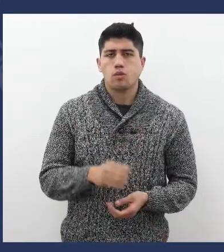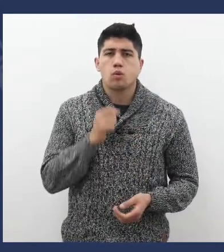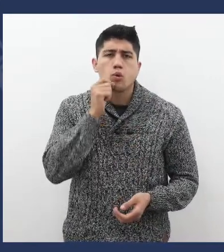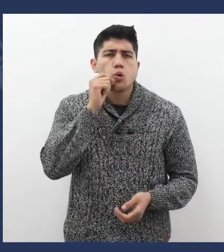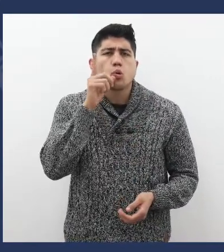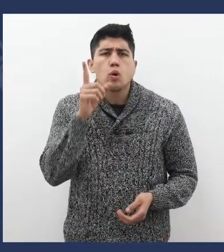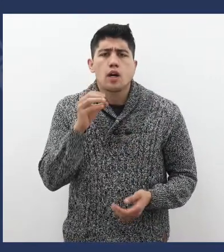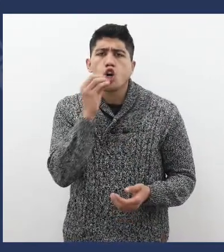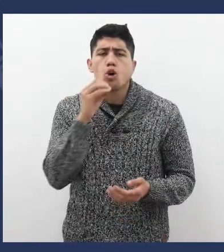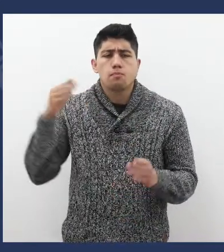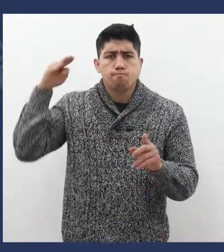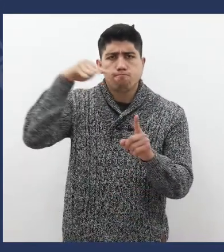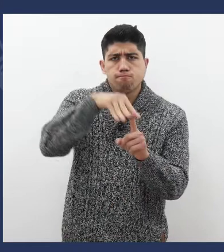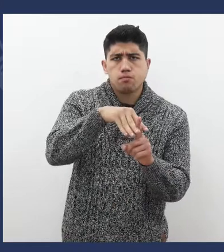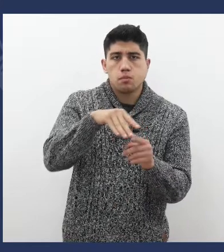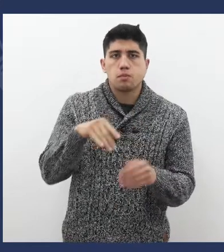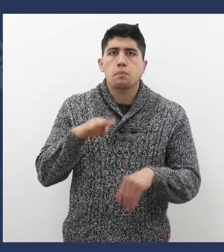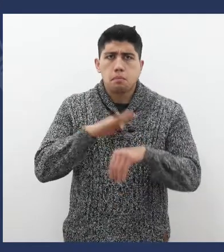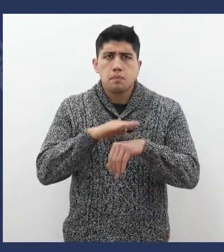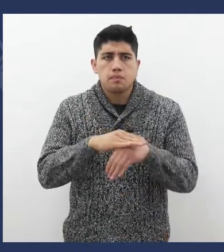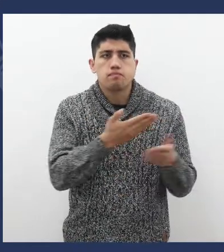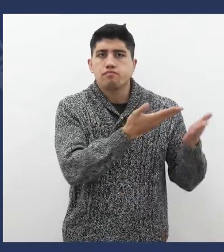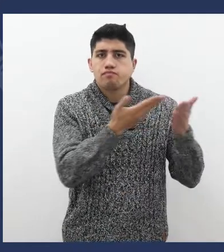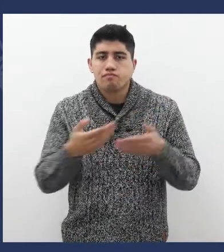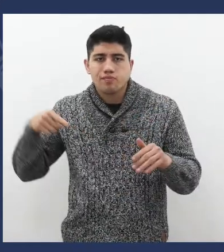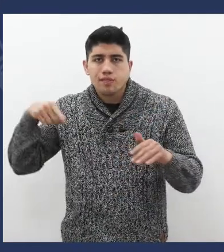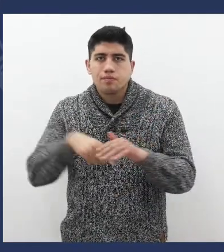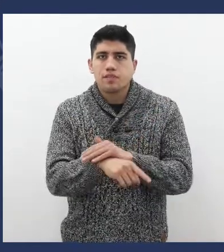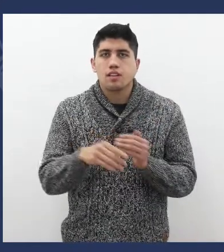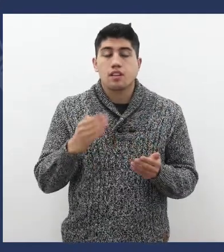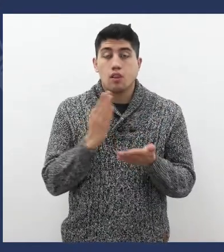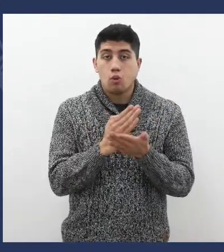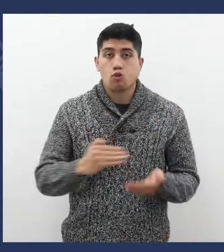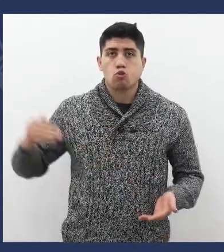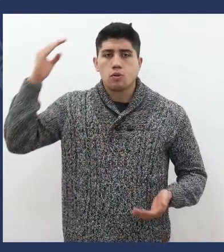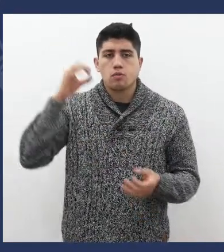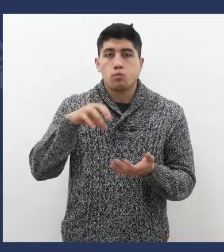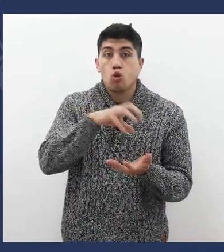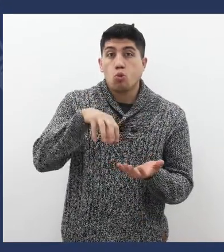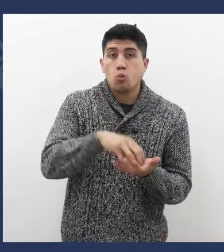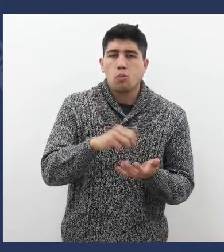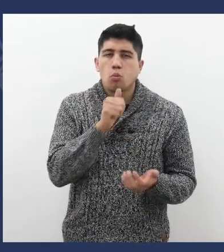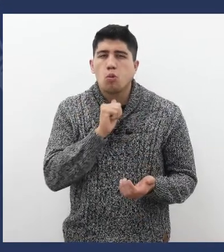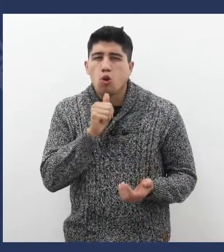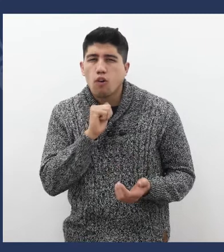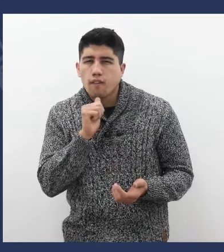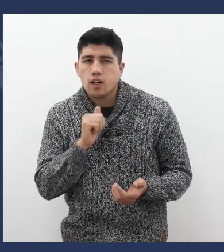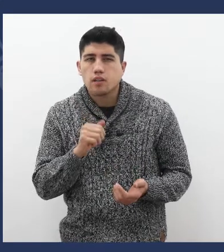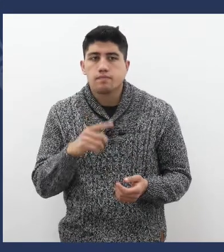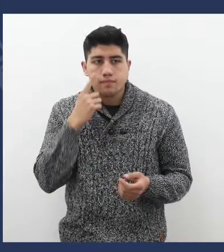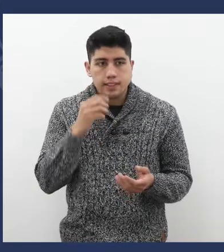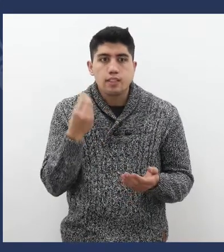¿Cuáles son los objetivos? Permitir el acceso a la Educación Superior a estudiantes de sectores vulnerados que se